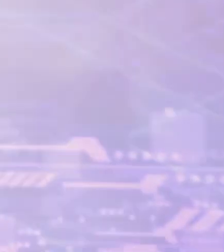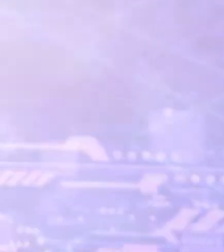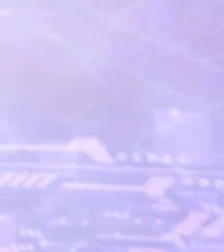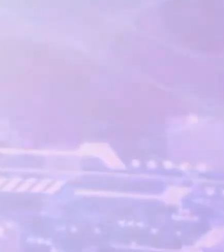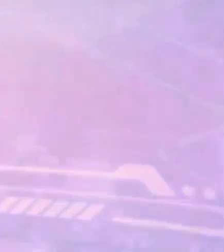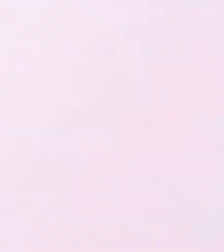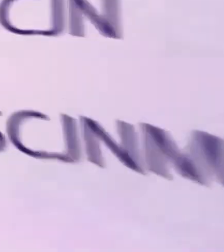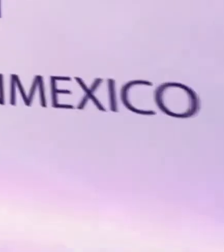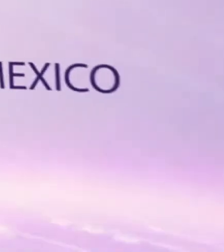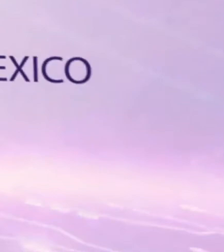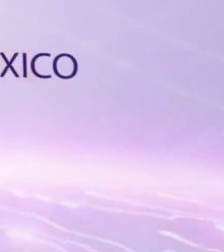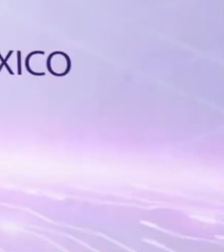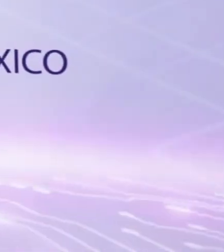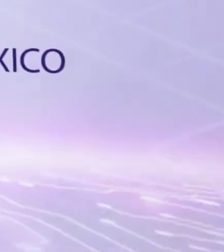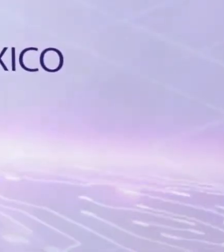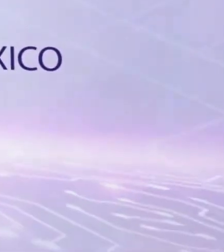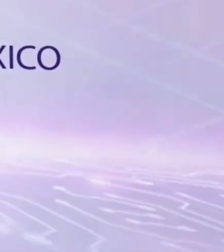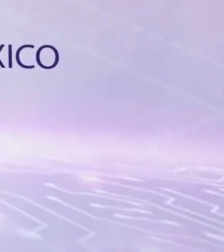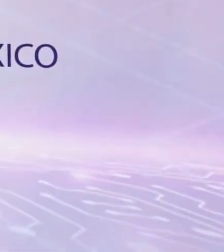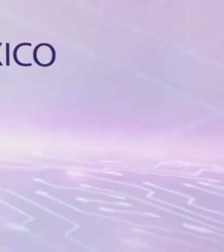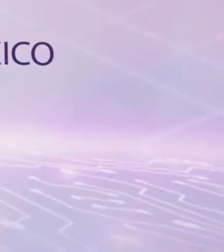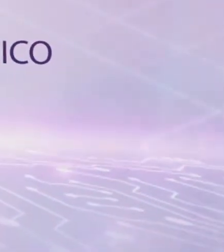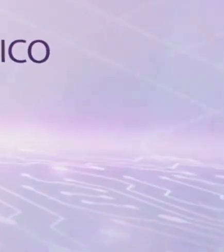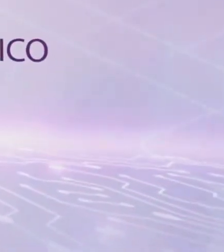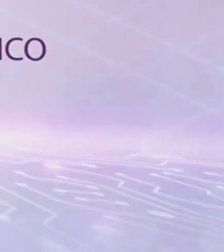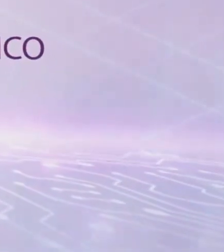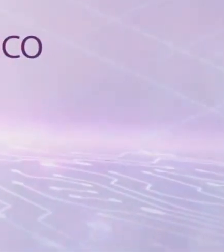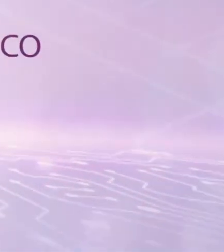Suprema Corte, el poder de la justicia.